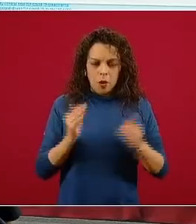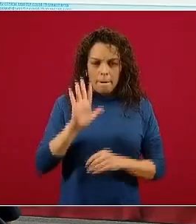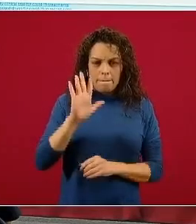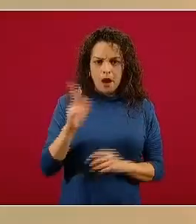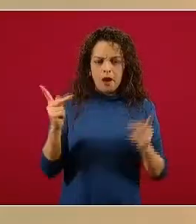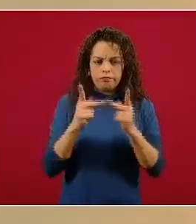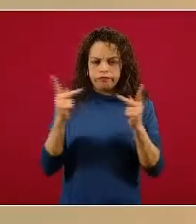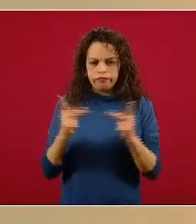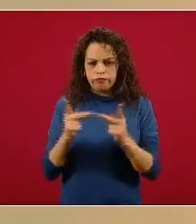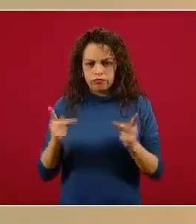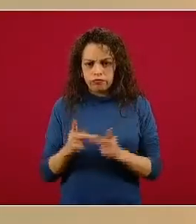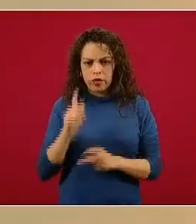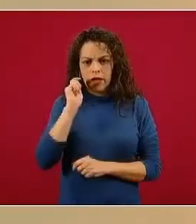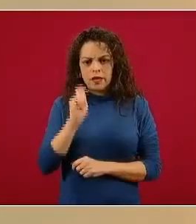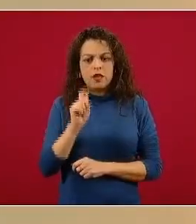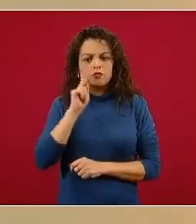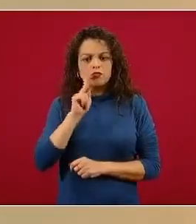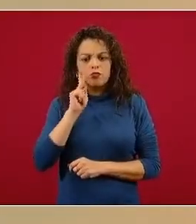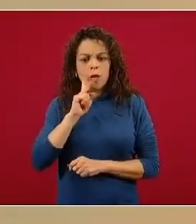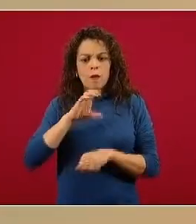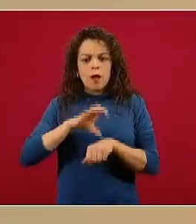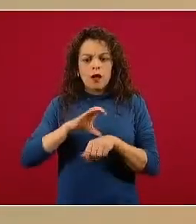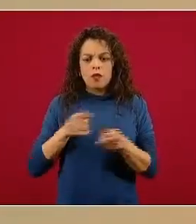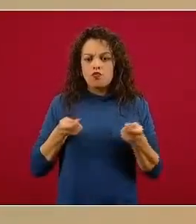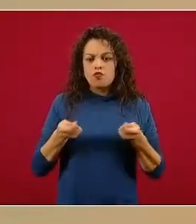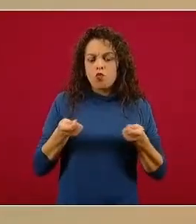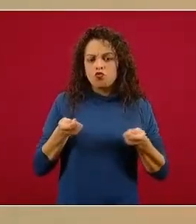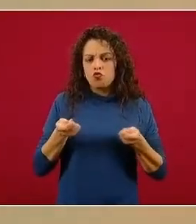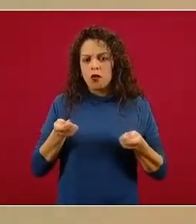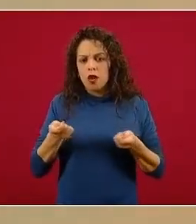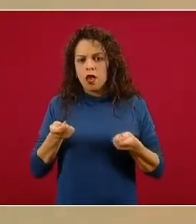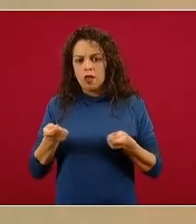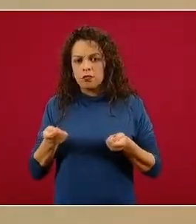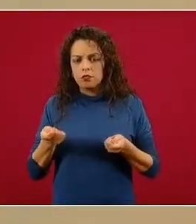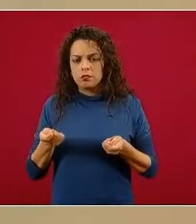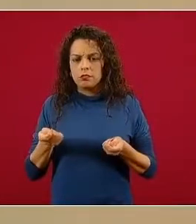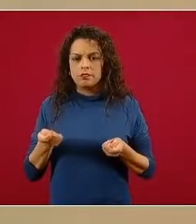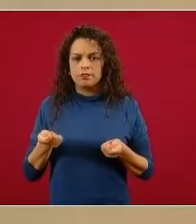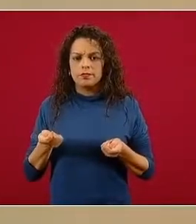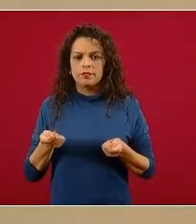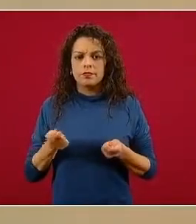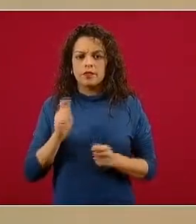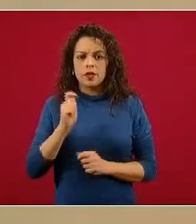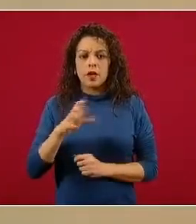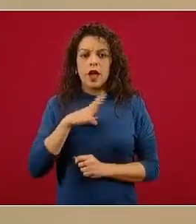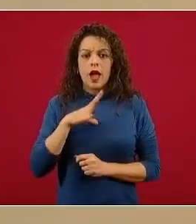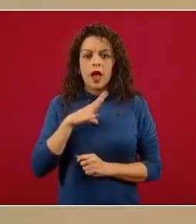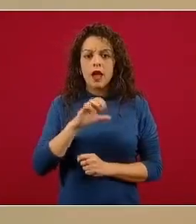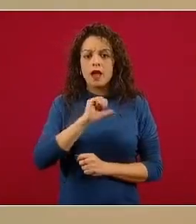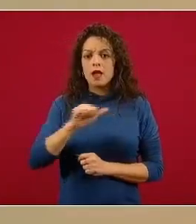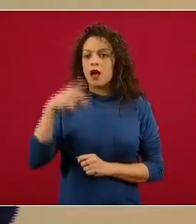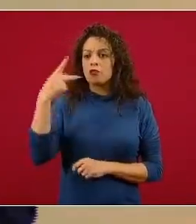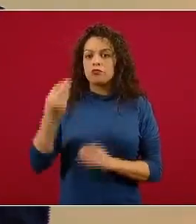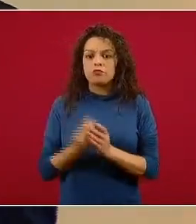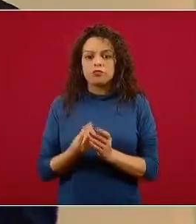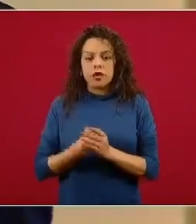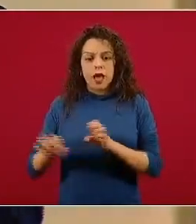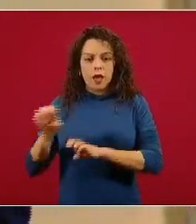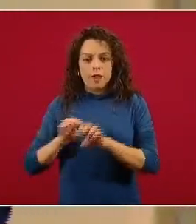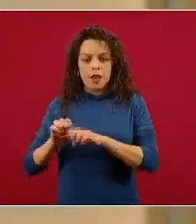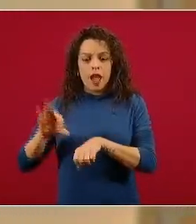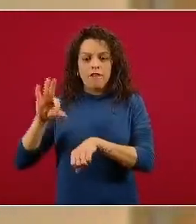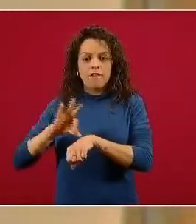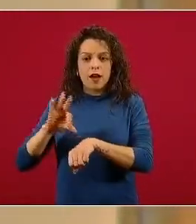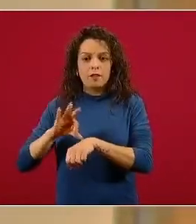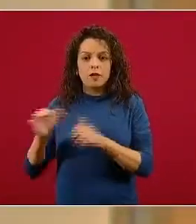clínicos, de los ensayos clínicos controlados, que ha conducido la industria farmacéutica con algunos de los productos